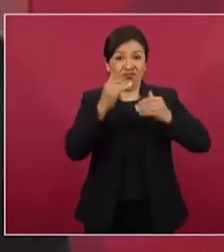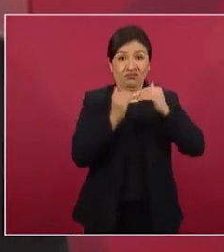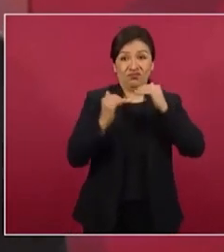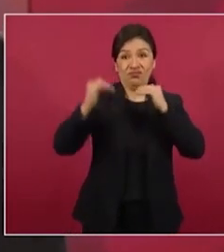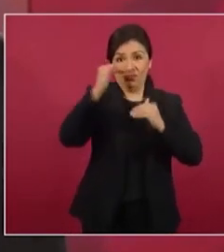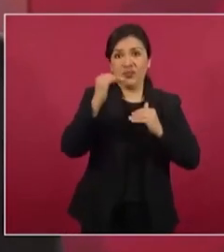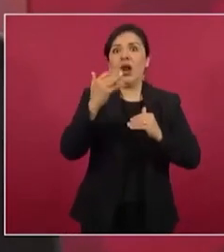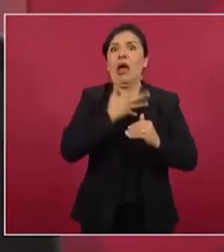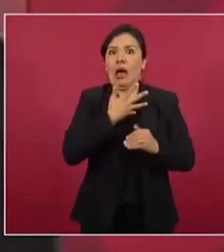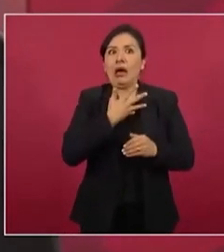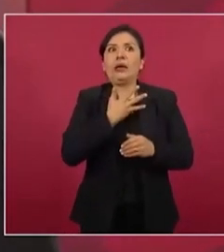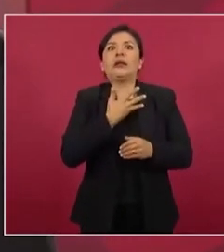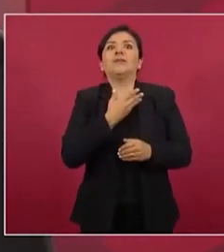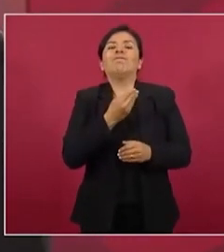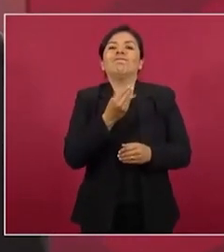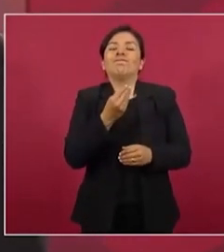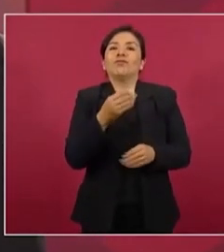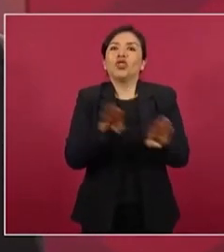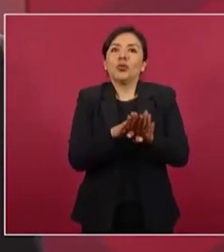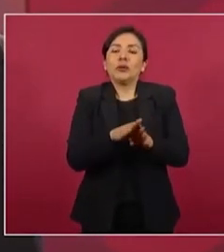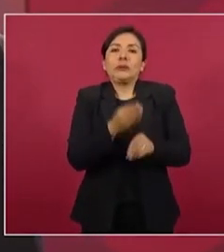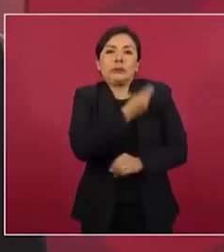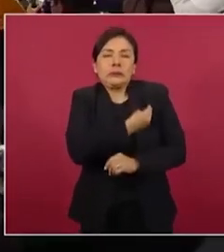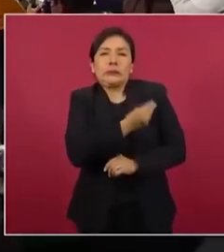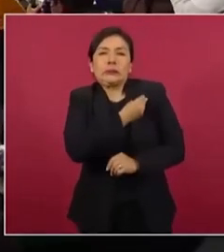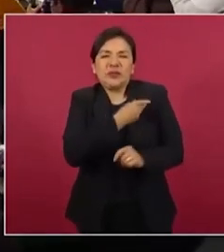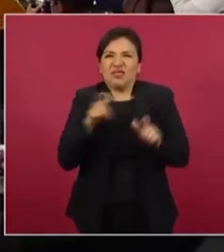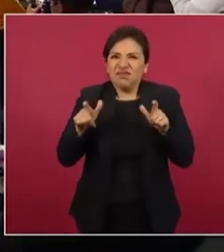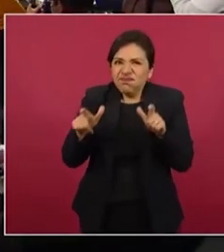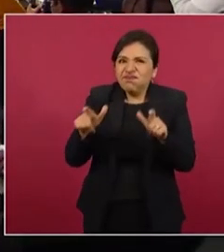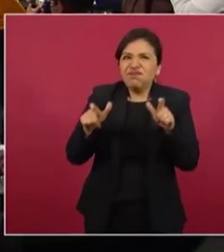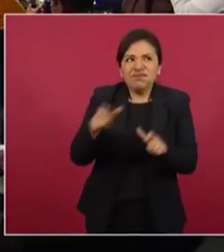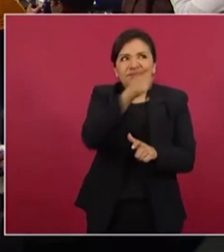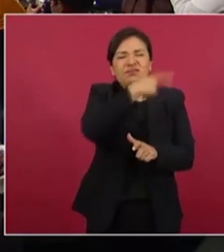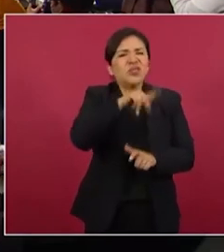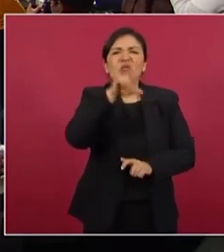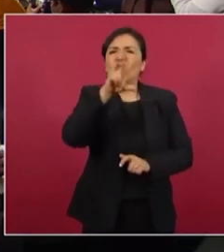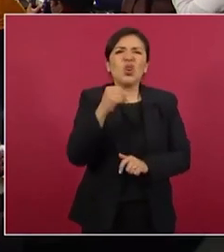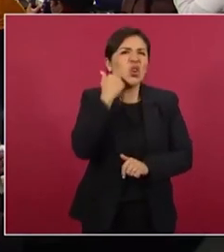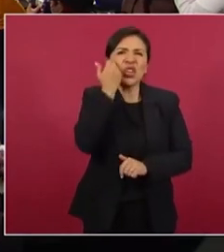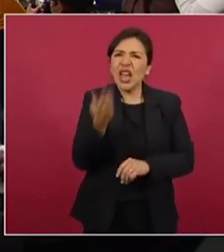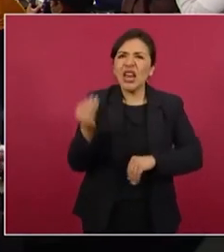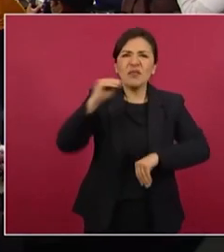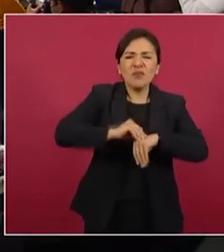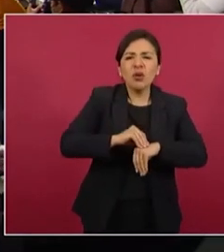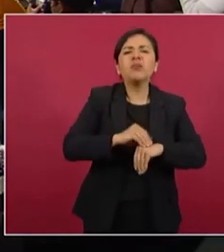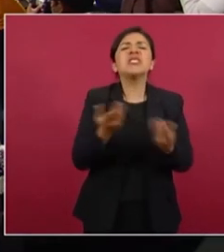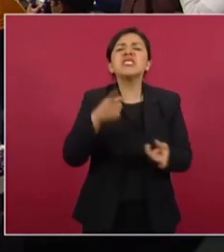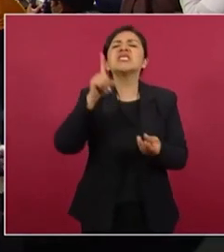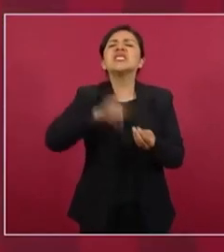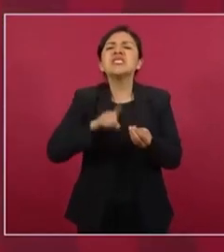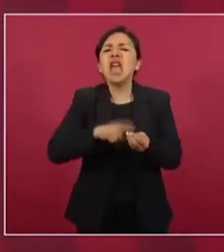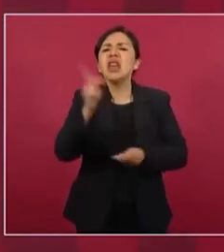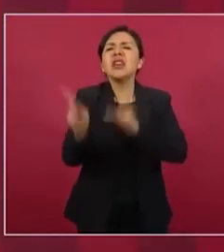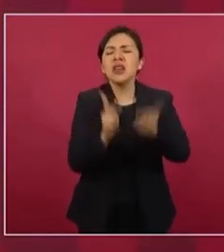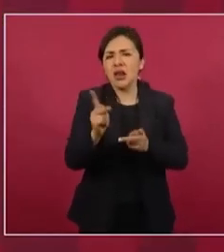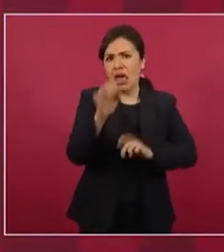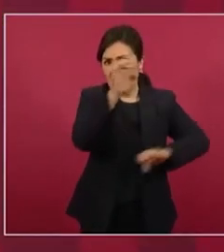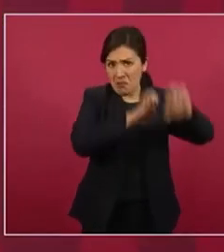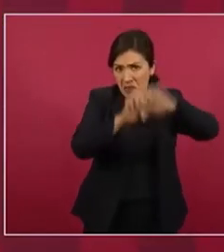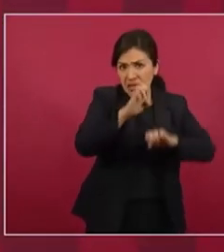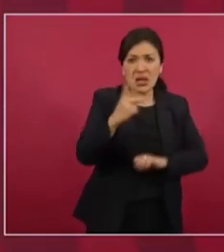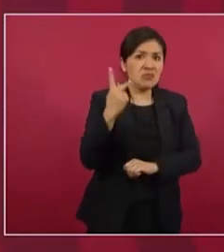intereses creados de los que no querían empresas políticos de todo tipo